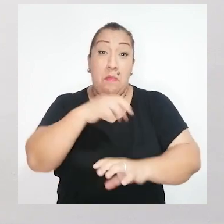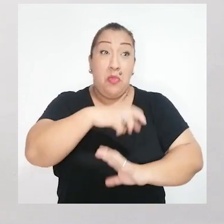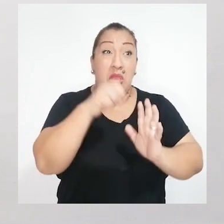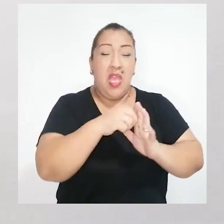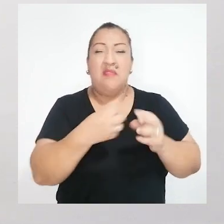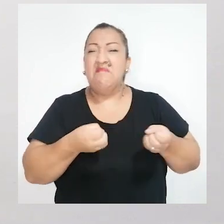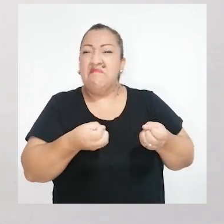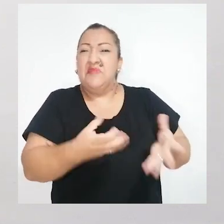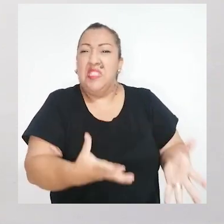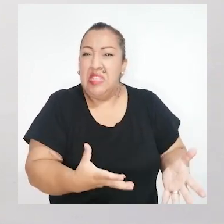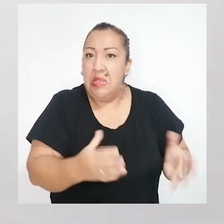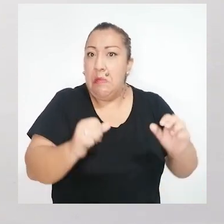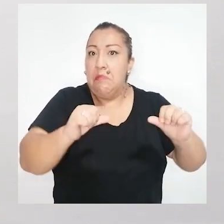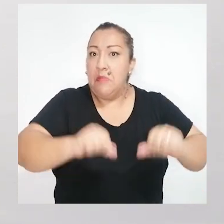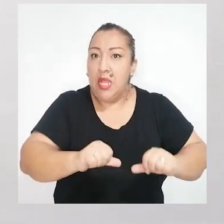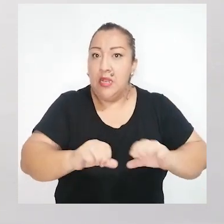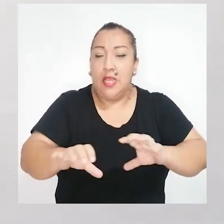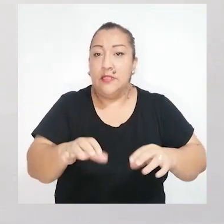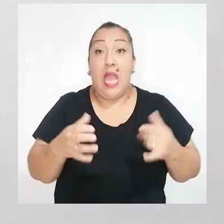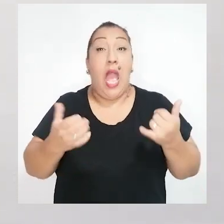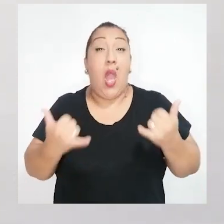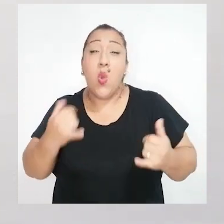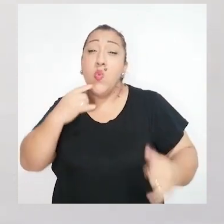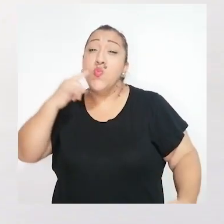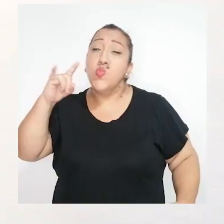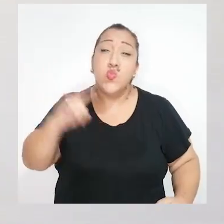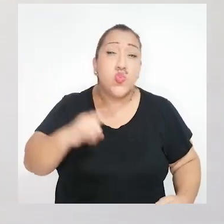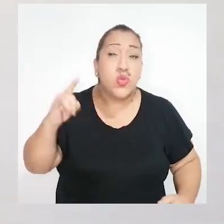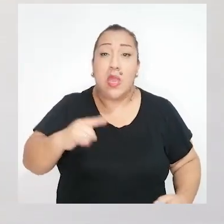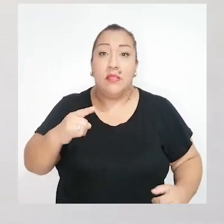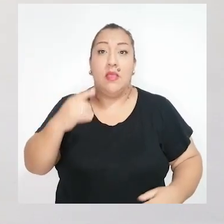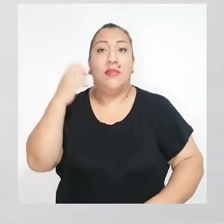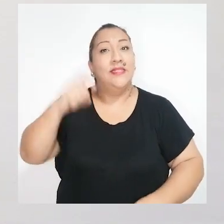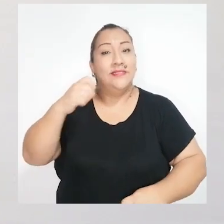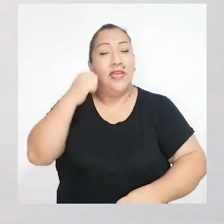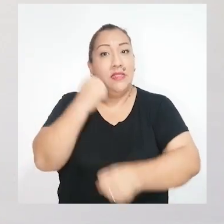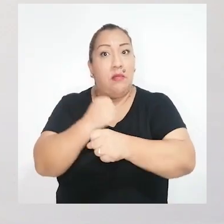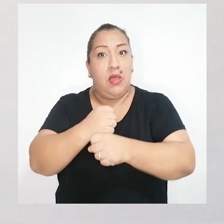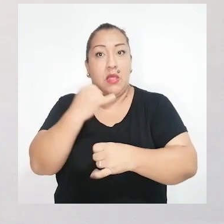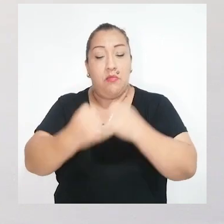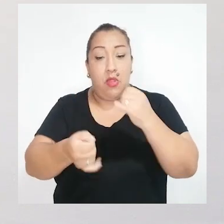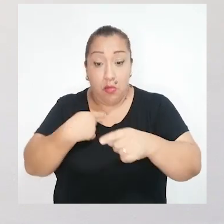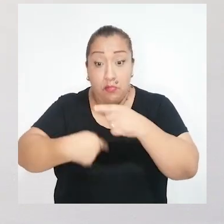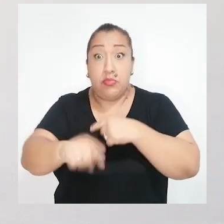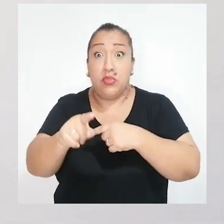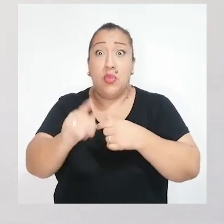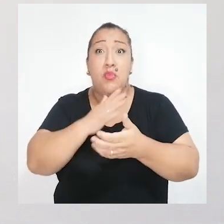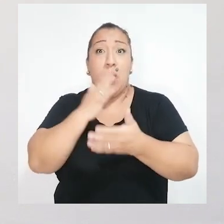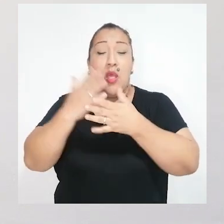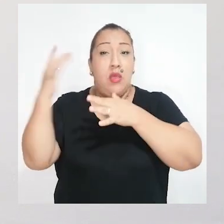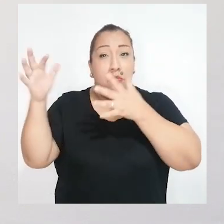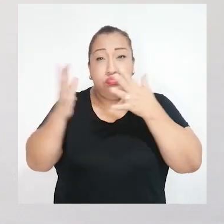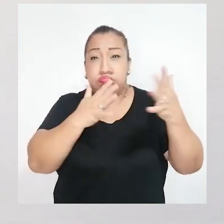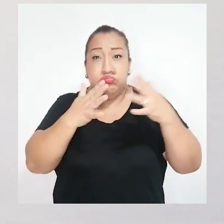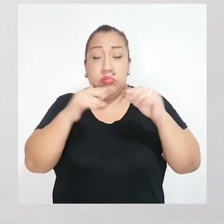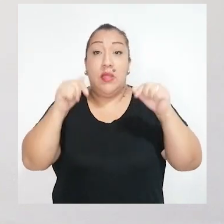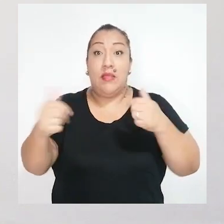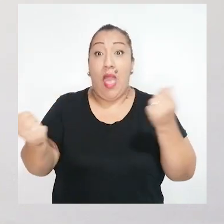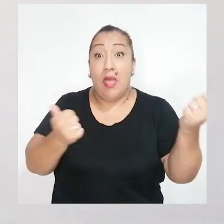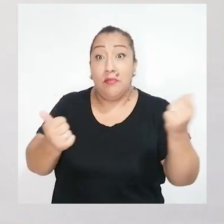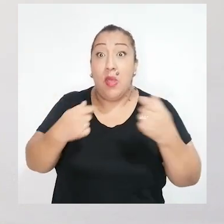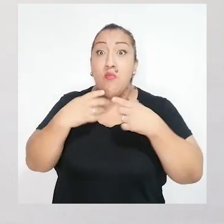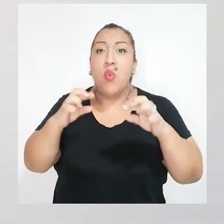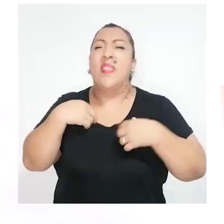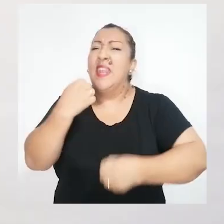dejaron de hacer obras o dejaron, mejor dicho, de hacerlas bien. Hoy es urgente concluir las medidas de prevención y prepararnos ante los próximos